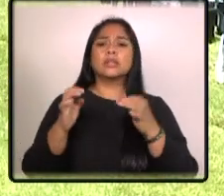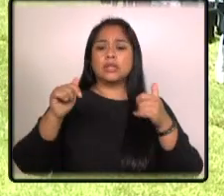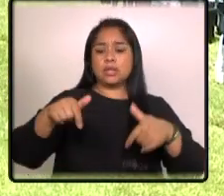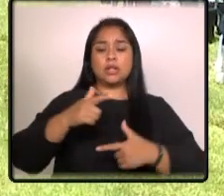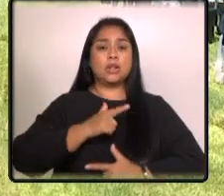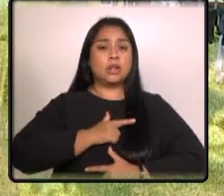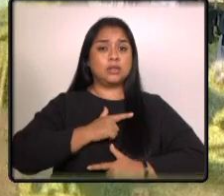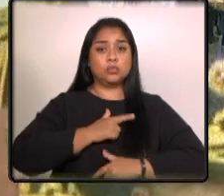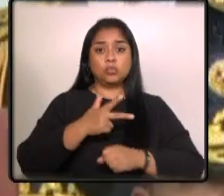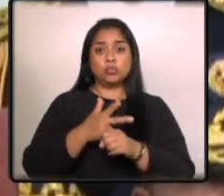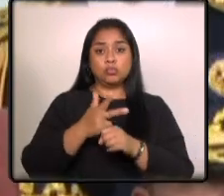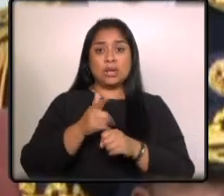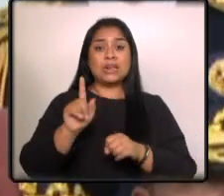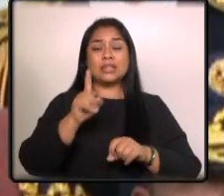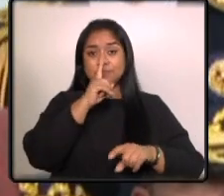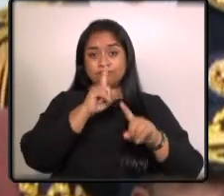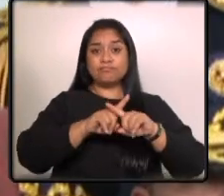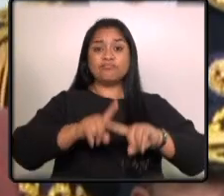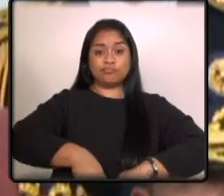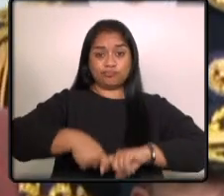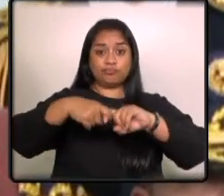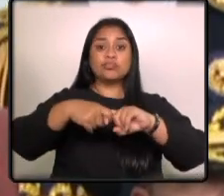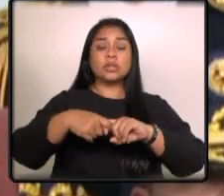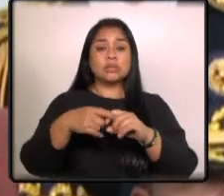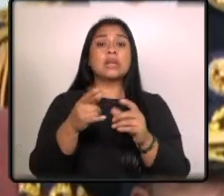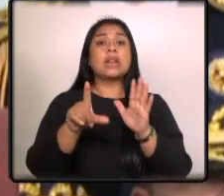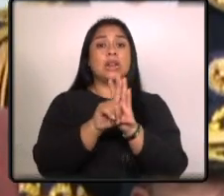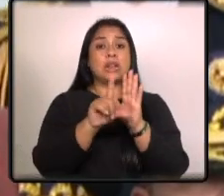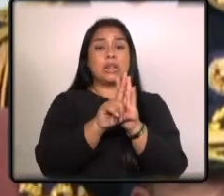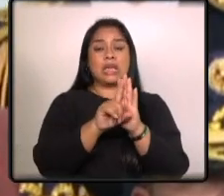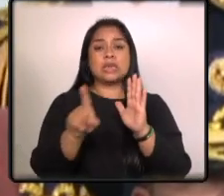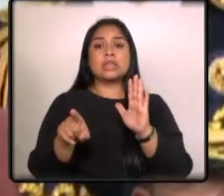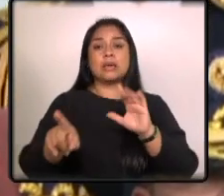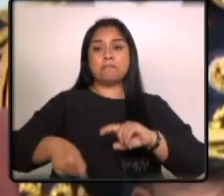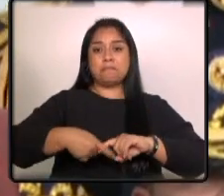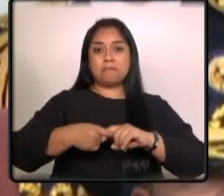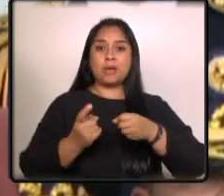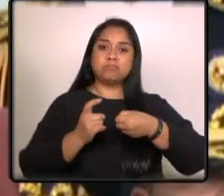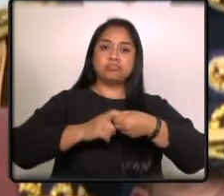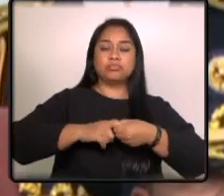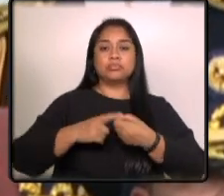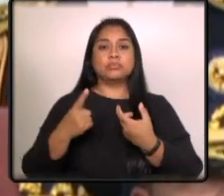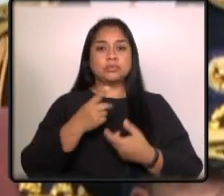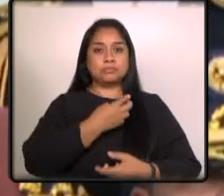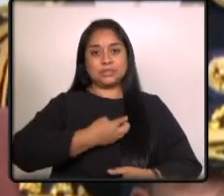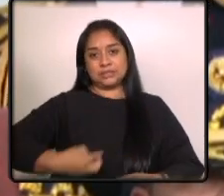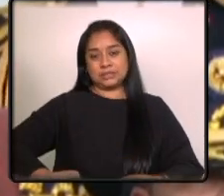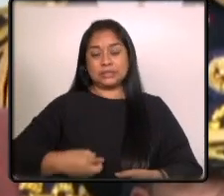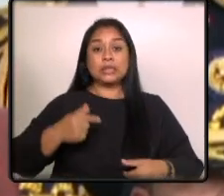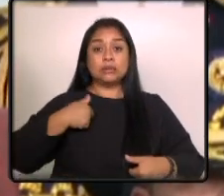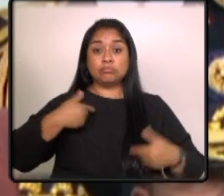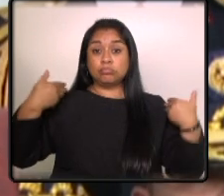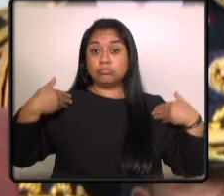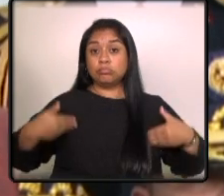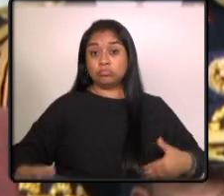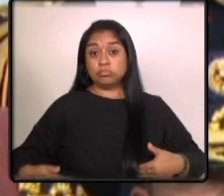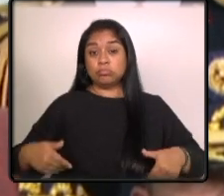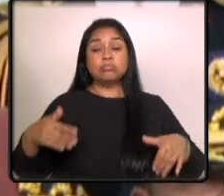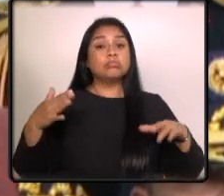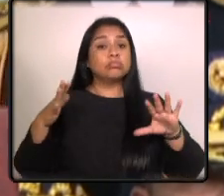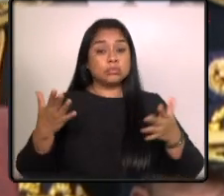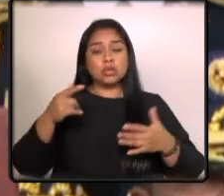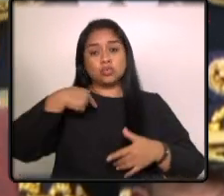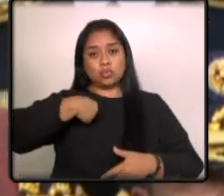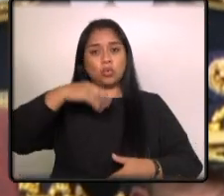Ejército de Guatemala depende constitucionalmente del presidente de la República y en mi posición de